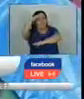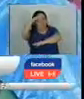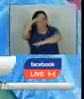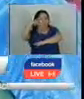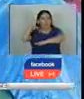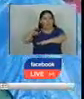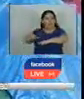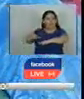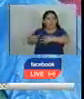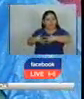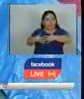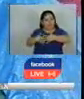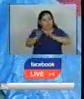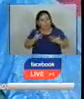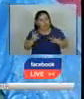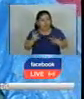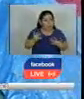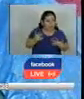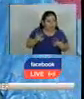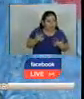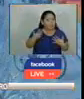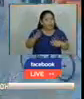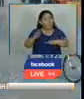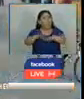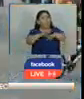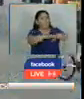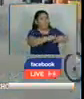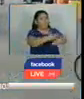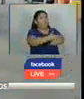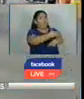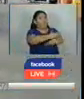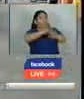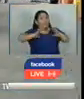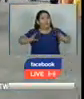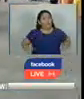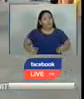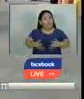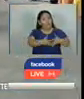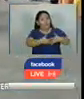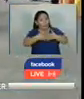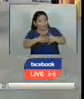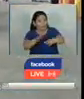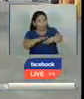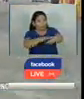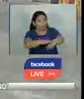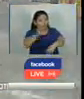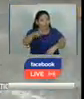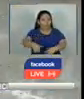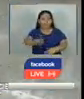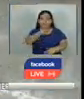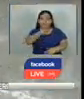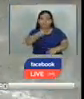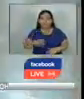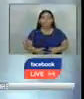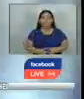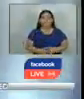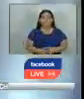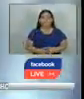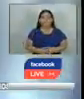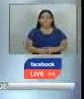decenas de migrantes aguardan pese a la más reciente advertencia del gobierno de los Estados Unidos. Tenemos información en vivo.